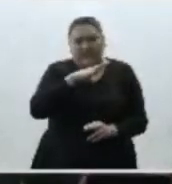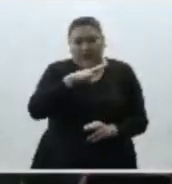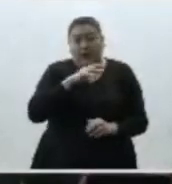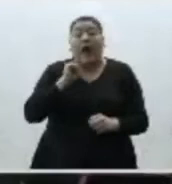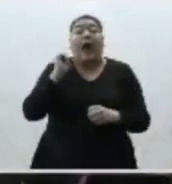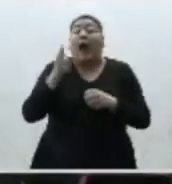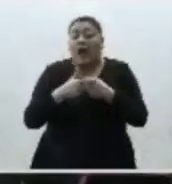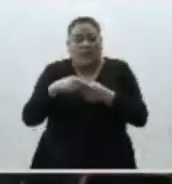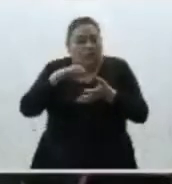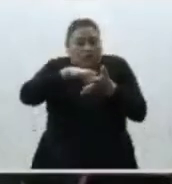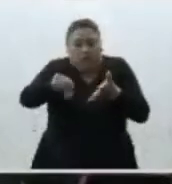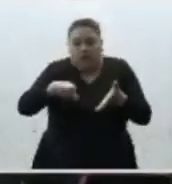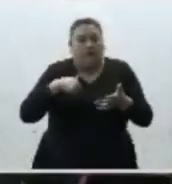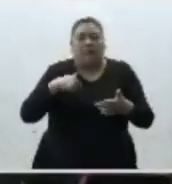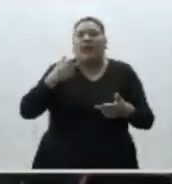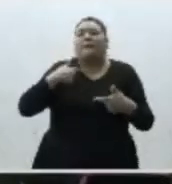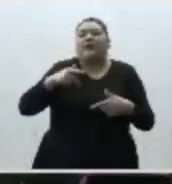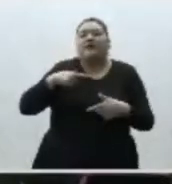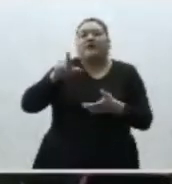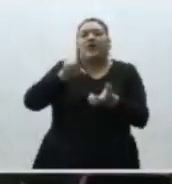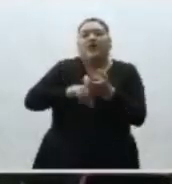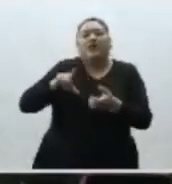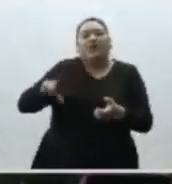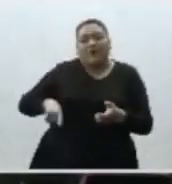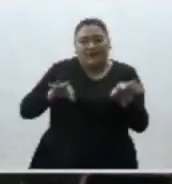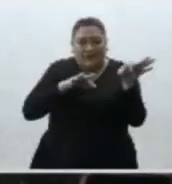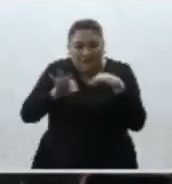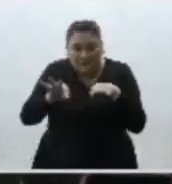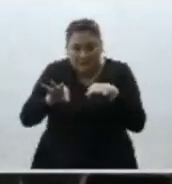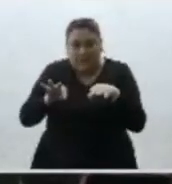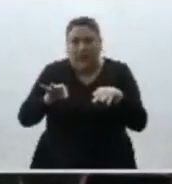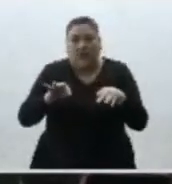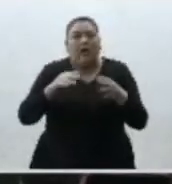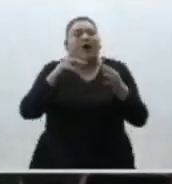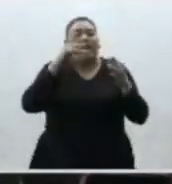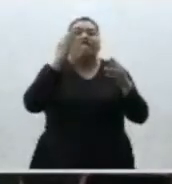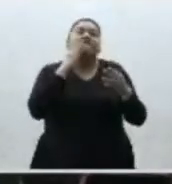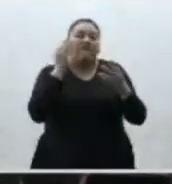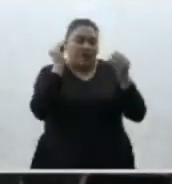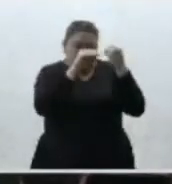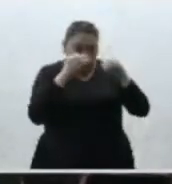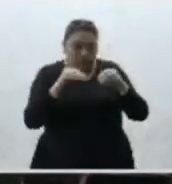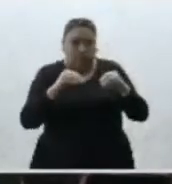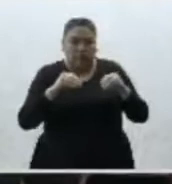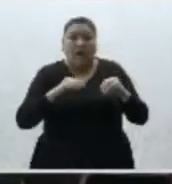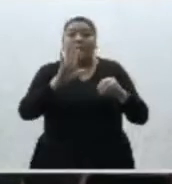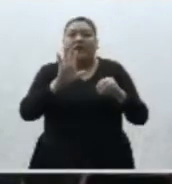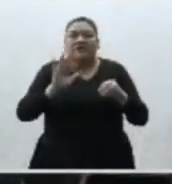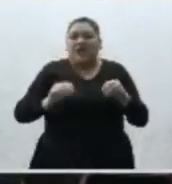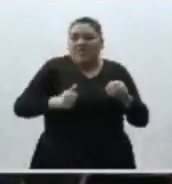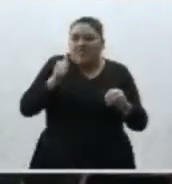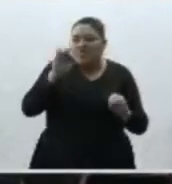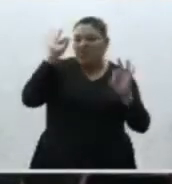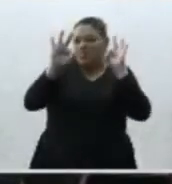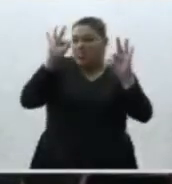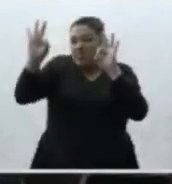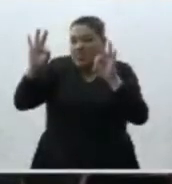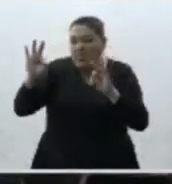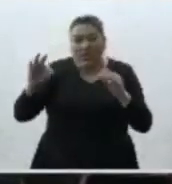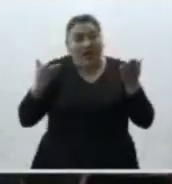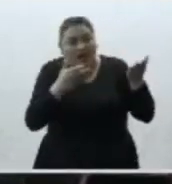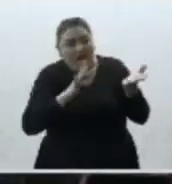de propaganda gubernamental ni la intención de persuasión al electorado para obtener algún beneficio de apoyo de algún